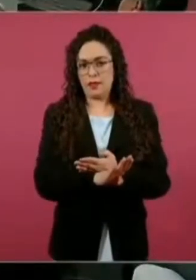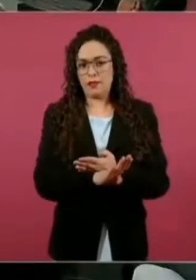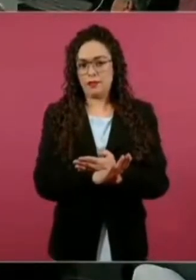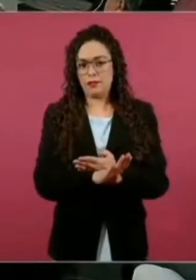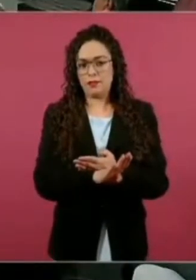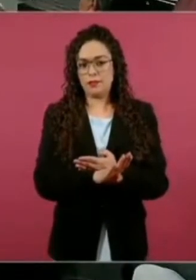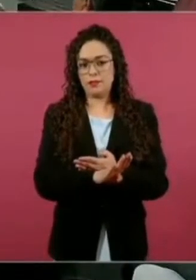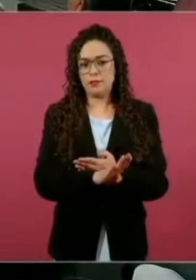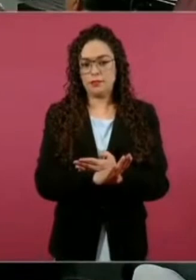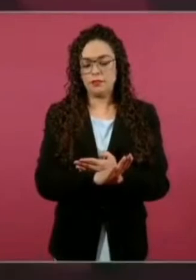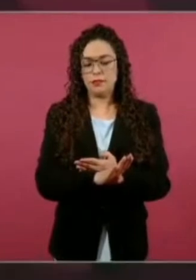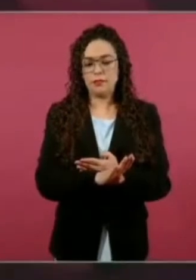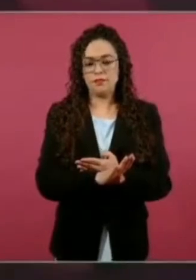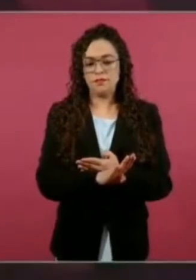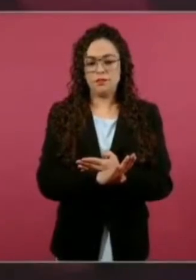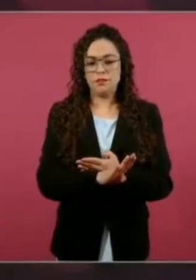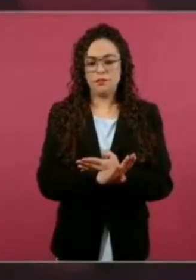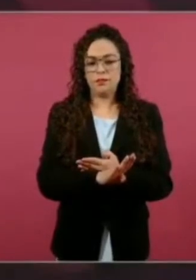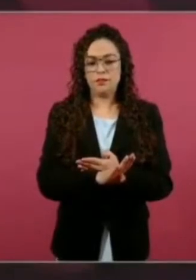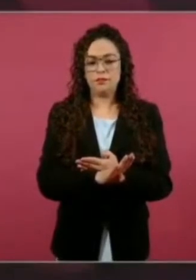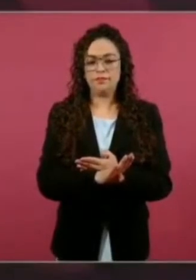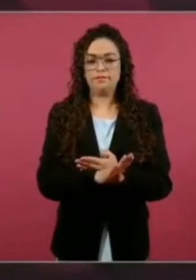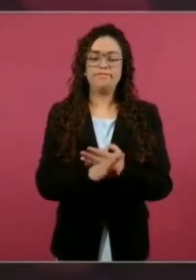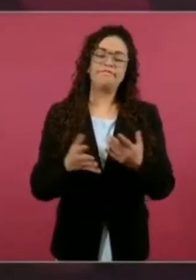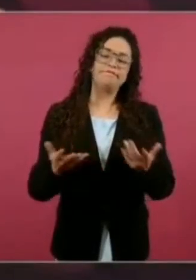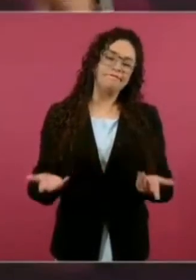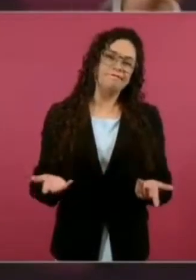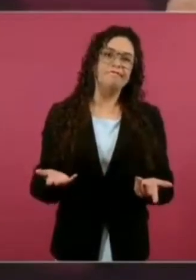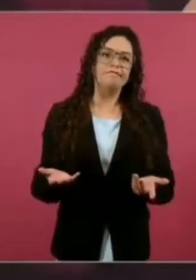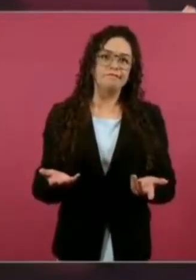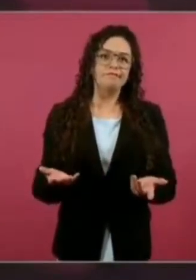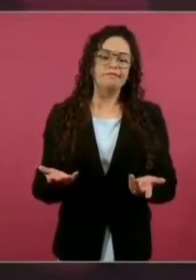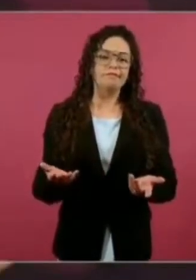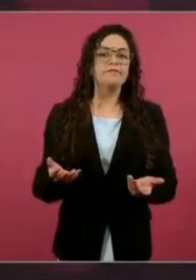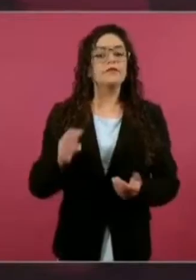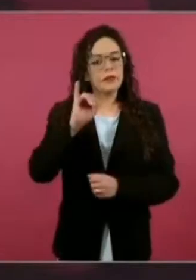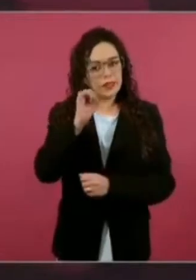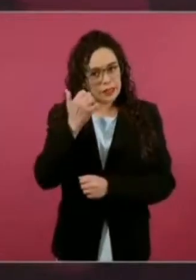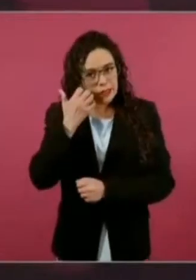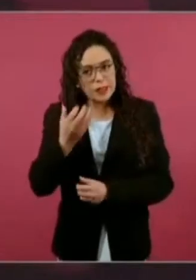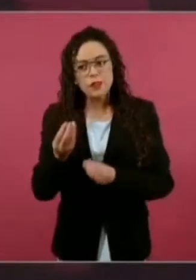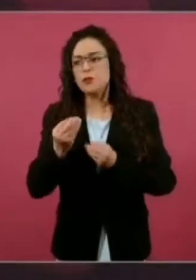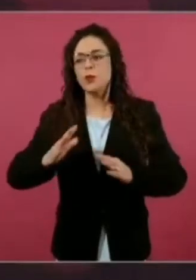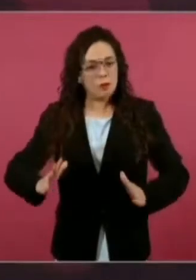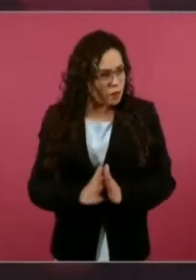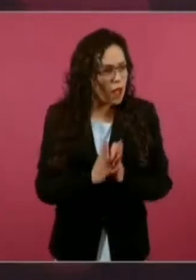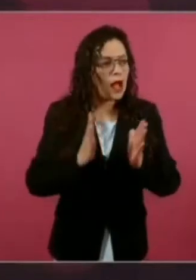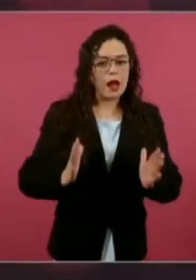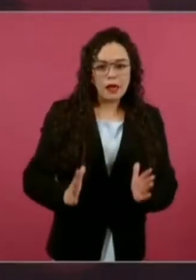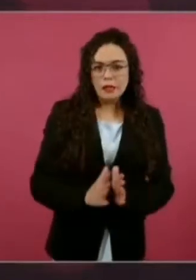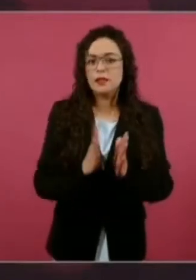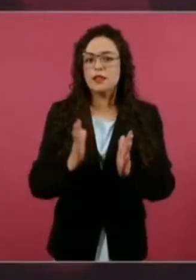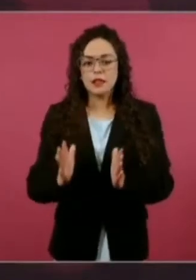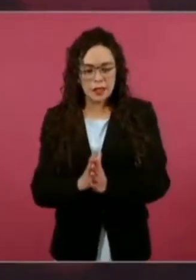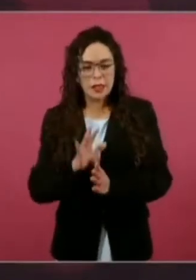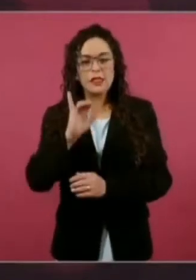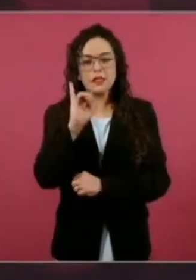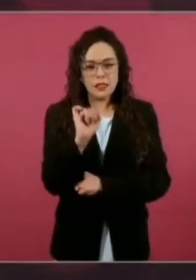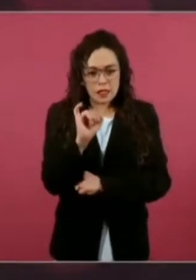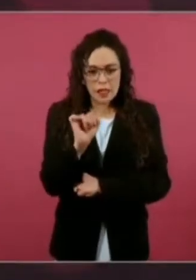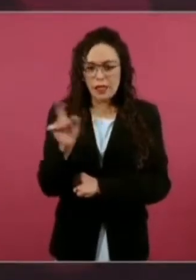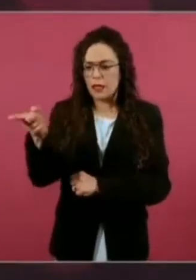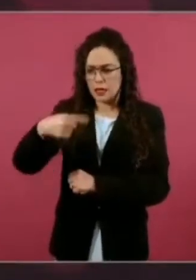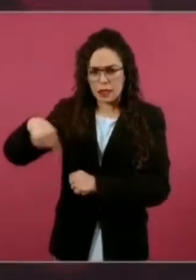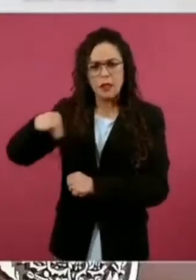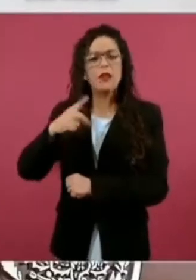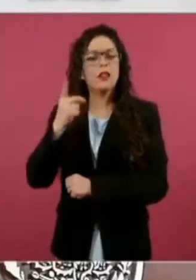Y hay muchos deseos de participación de los legisladores